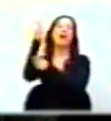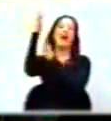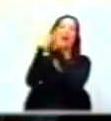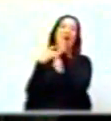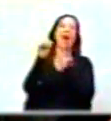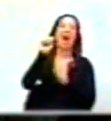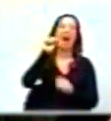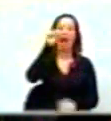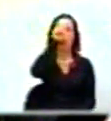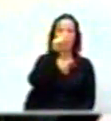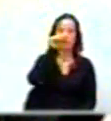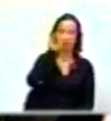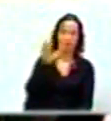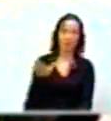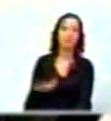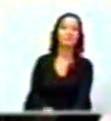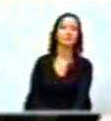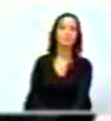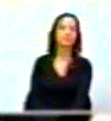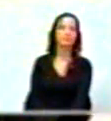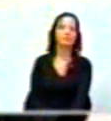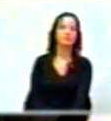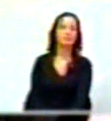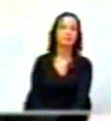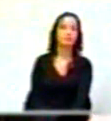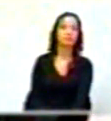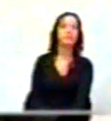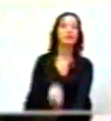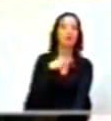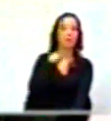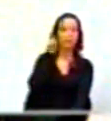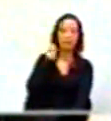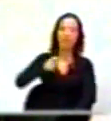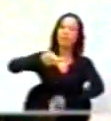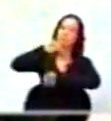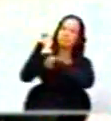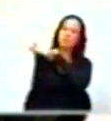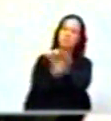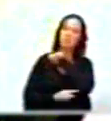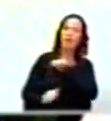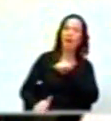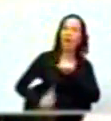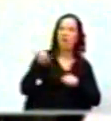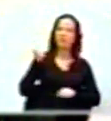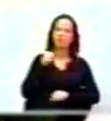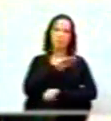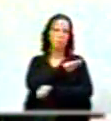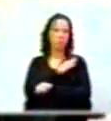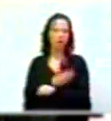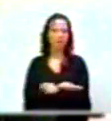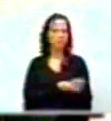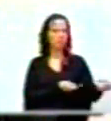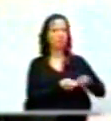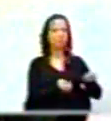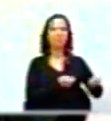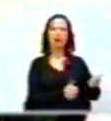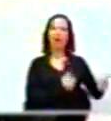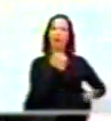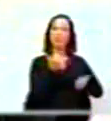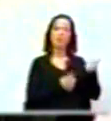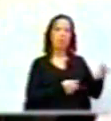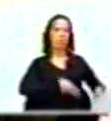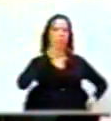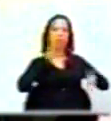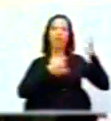Por eso aquí también tenemos que condenar el abuso del poder del presidente de la República cuando en ese Consejo